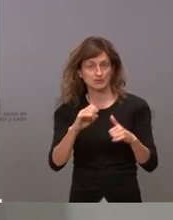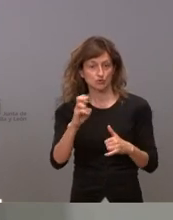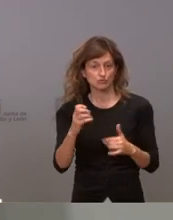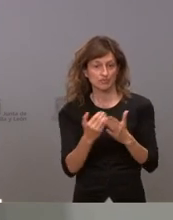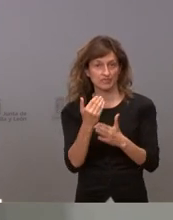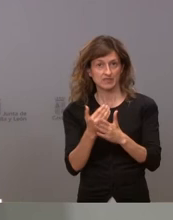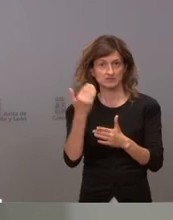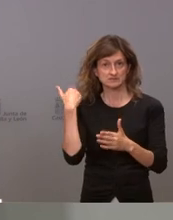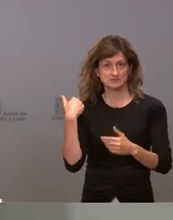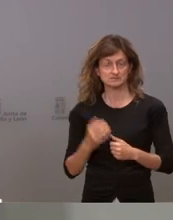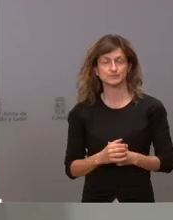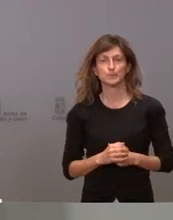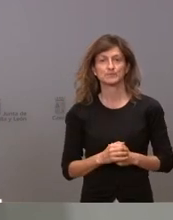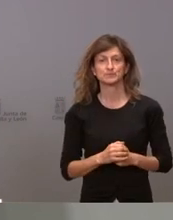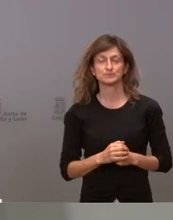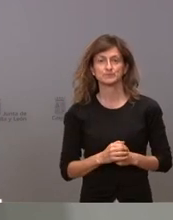días